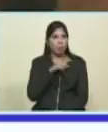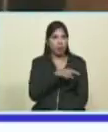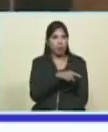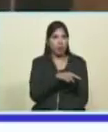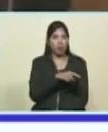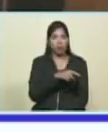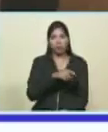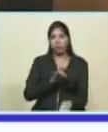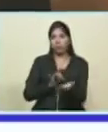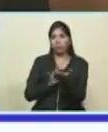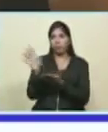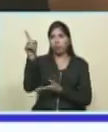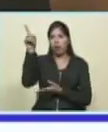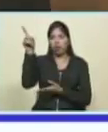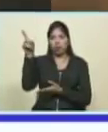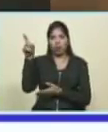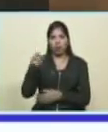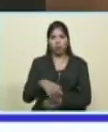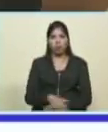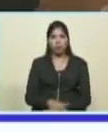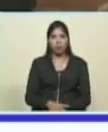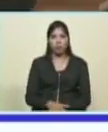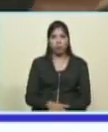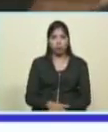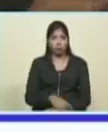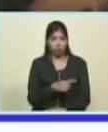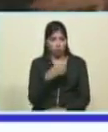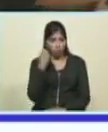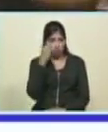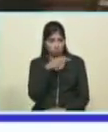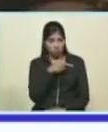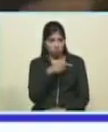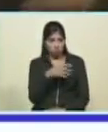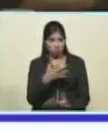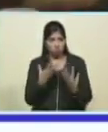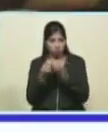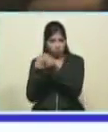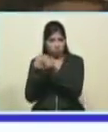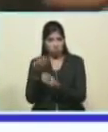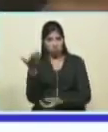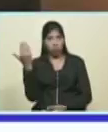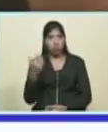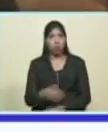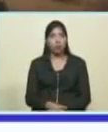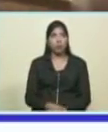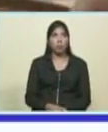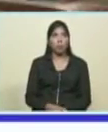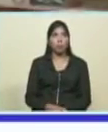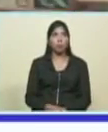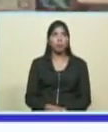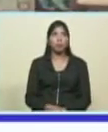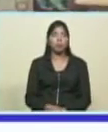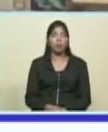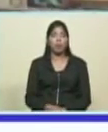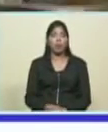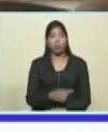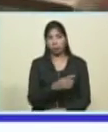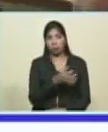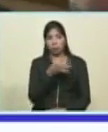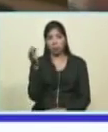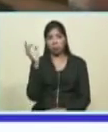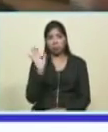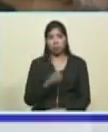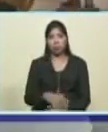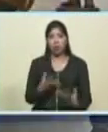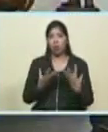para que vayan a sembrar trigo en el desierto ¿te parece? ¿te puede acompañar en el viaje Catrozotelo? fabuloso y con él ¿verdad?